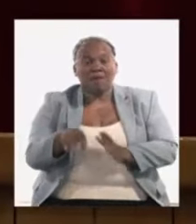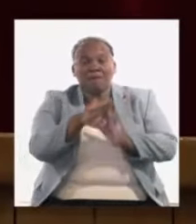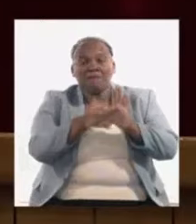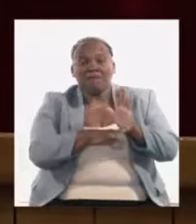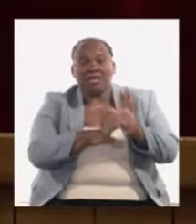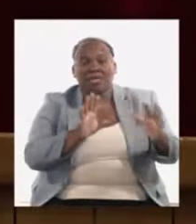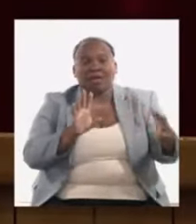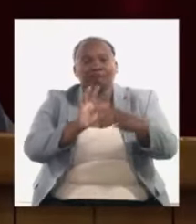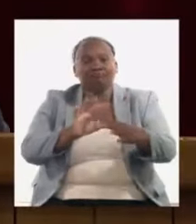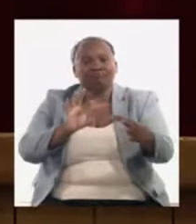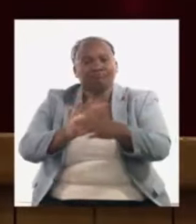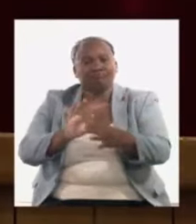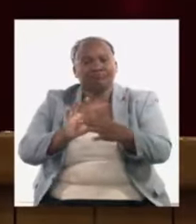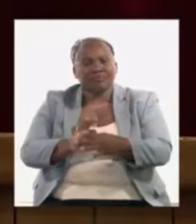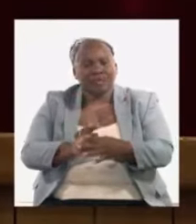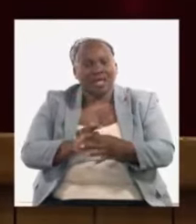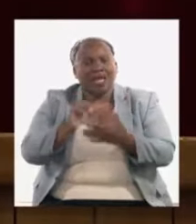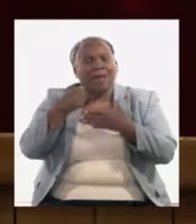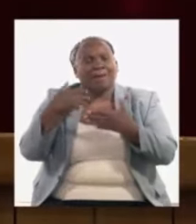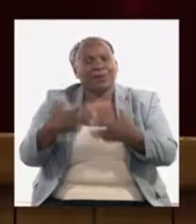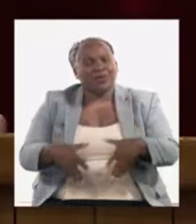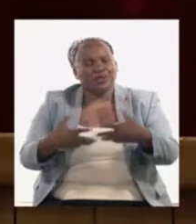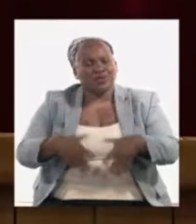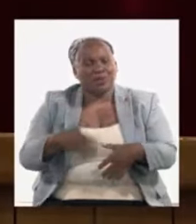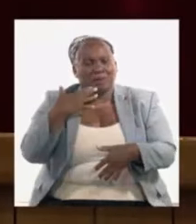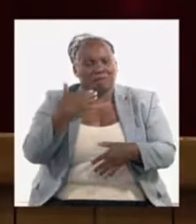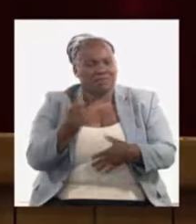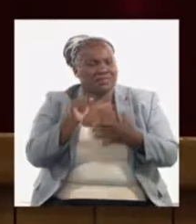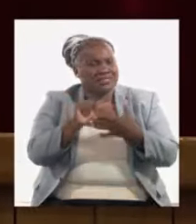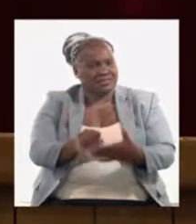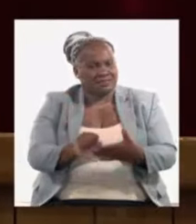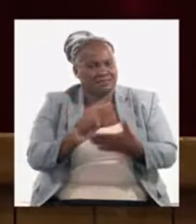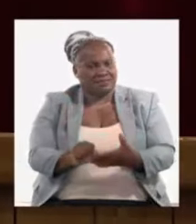función de producir bienes y servicios competitivamente para la población